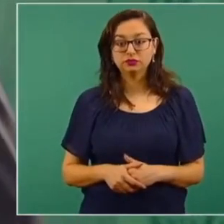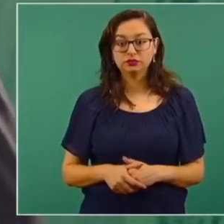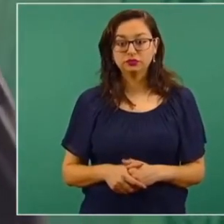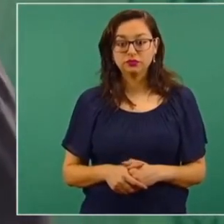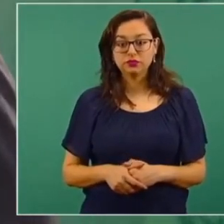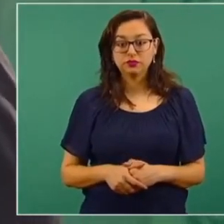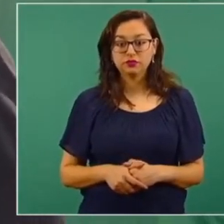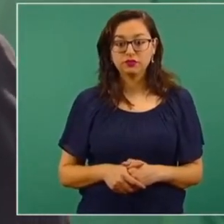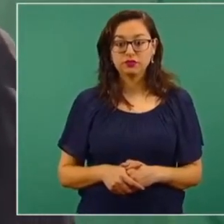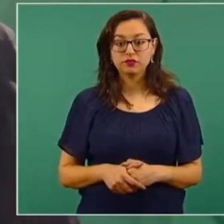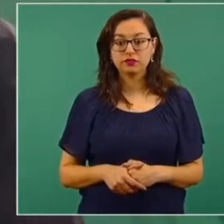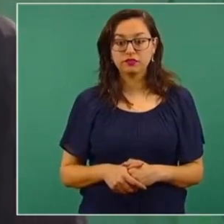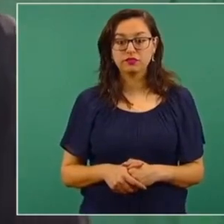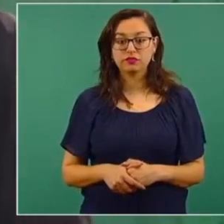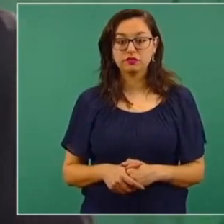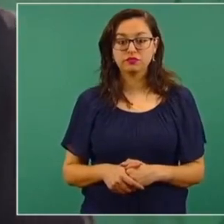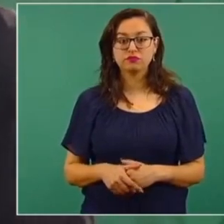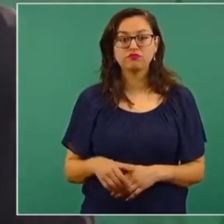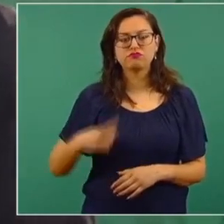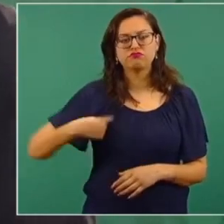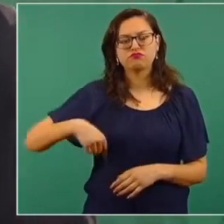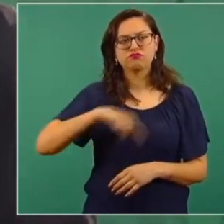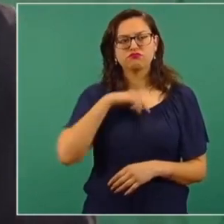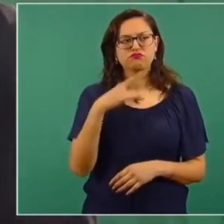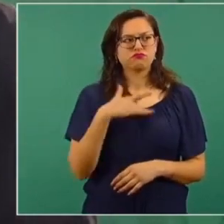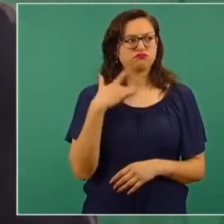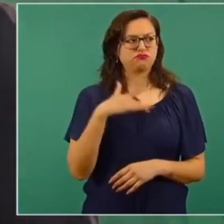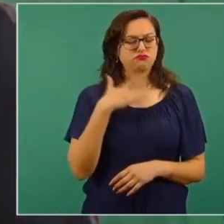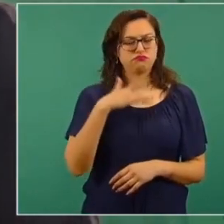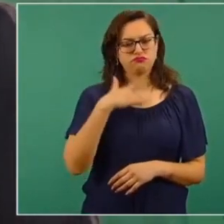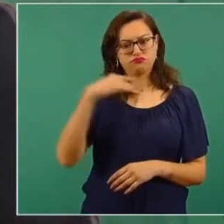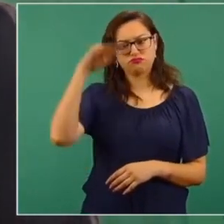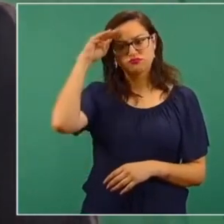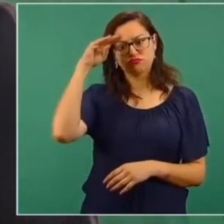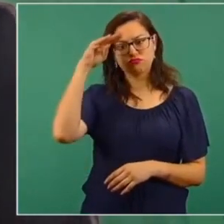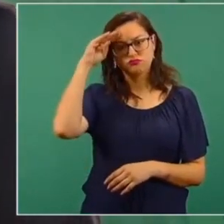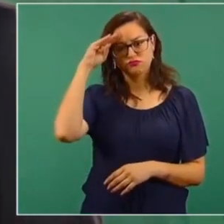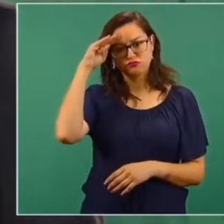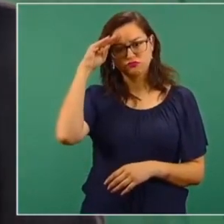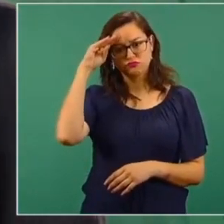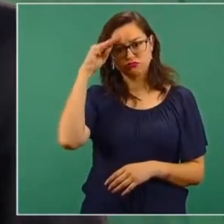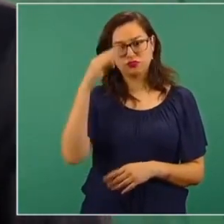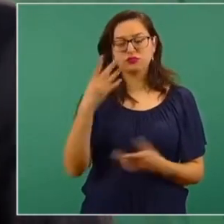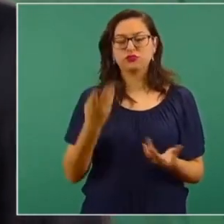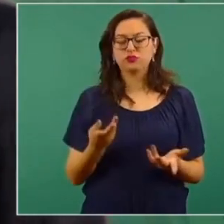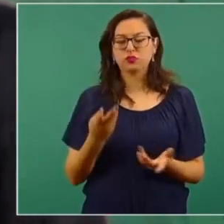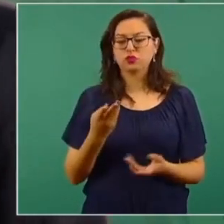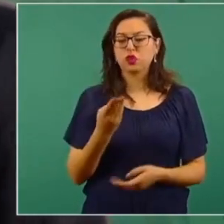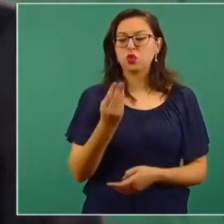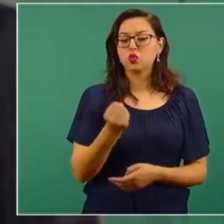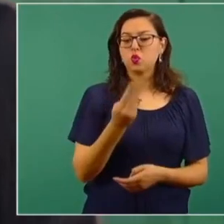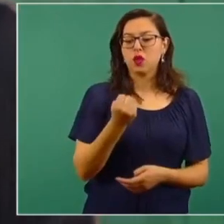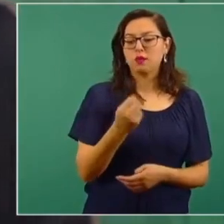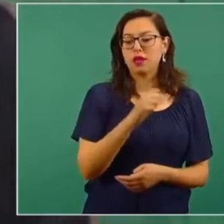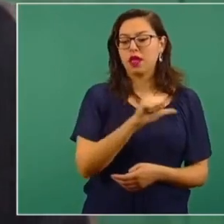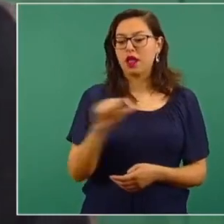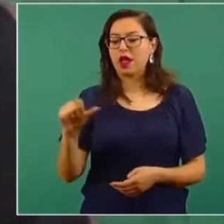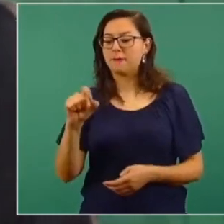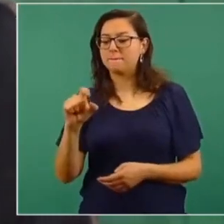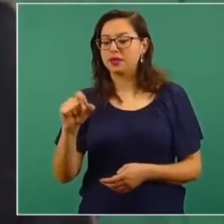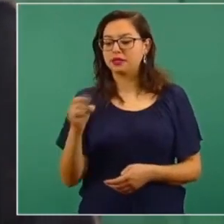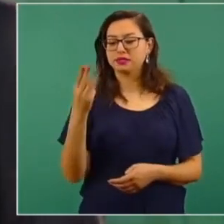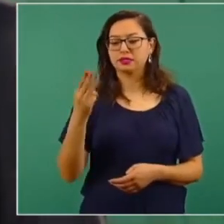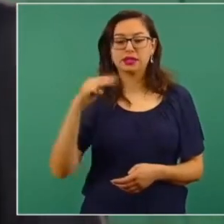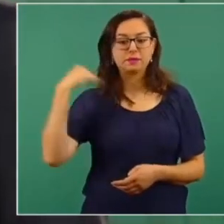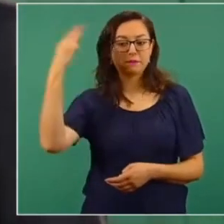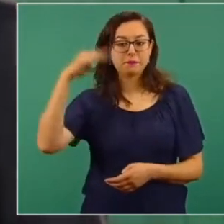tenemos considerado de que del 9 al 23 de marzo podemos